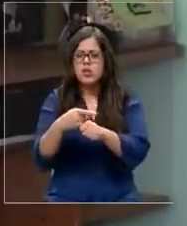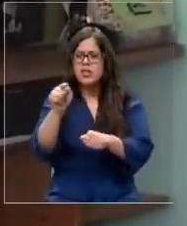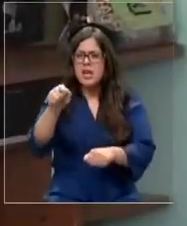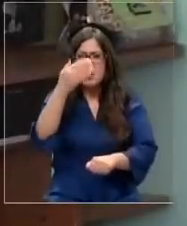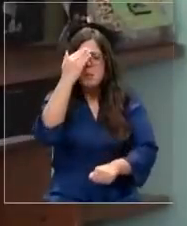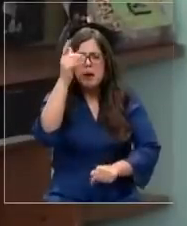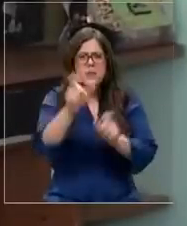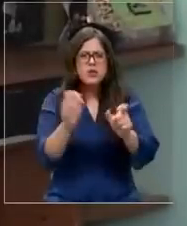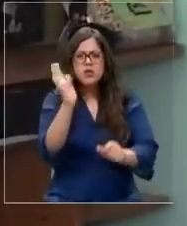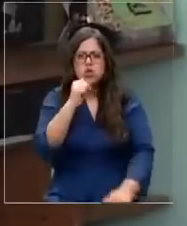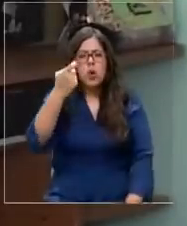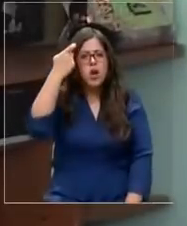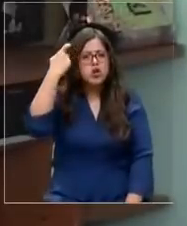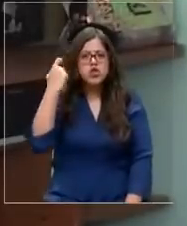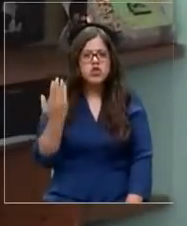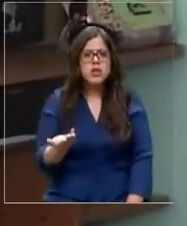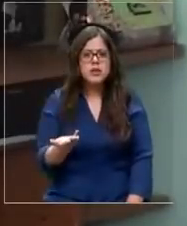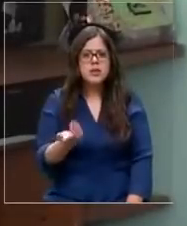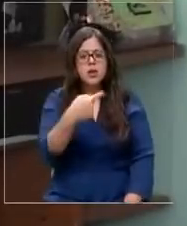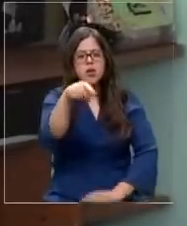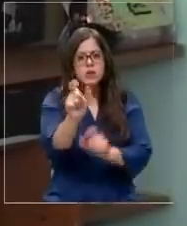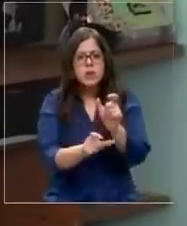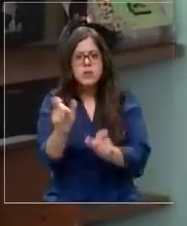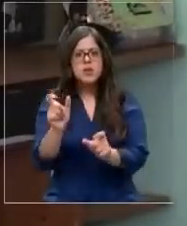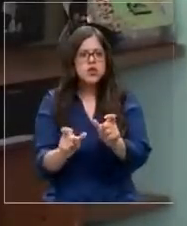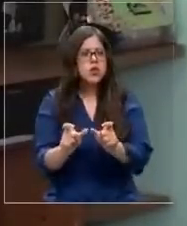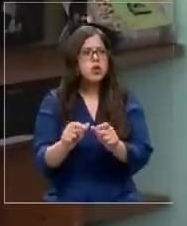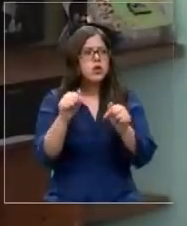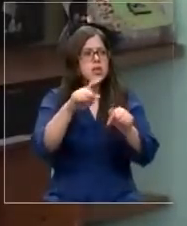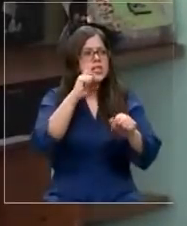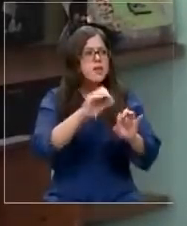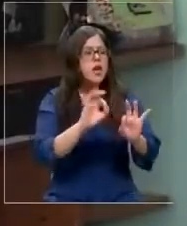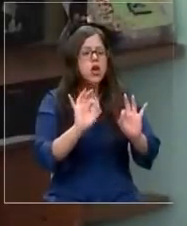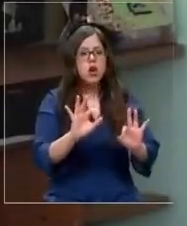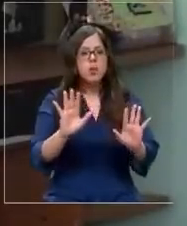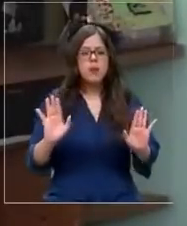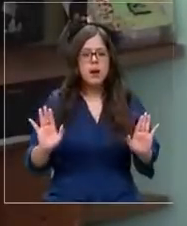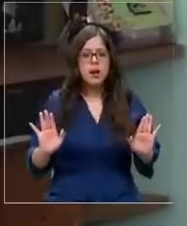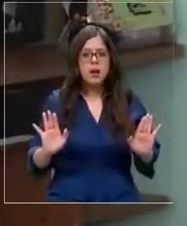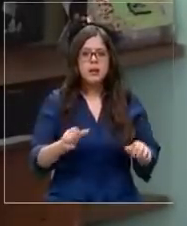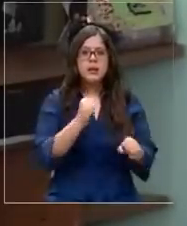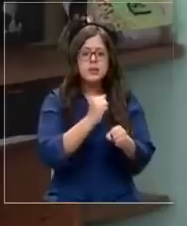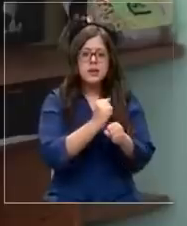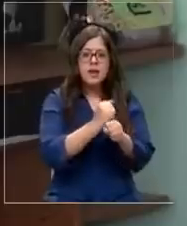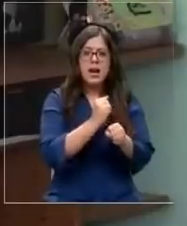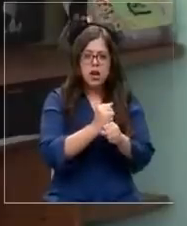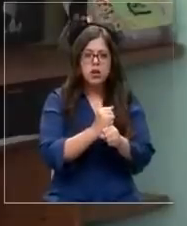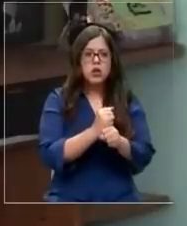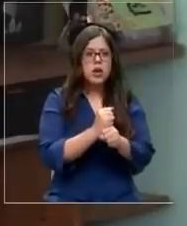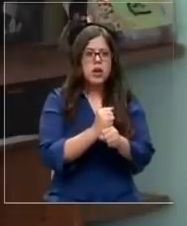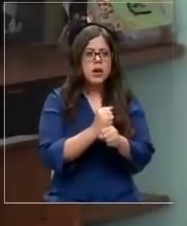tiene conciencia con el resto de la gente que es normal, trabajadora.